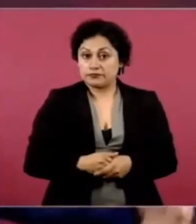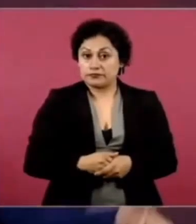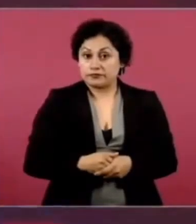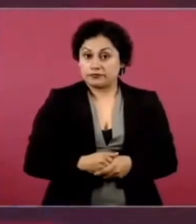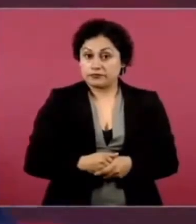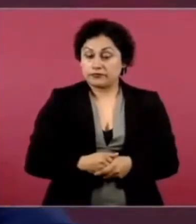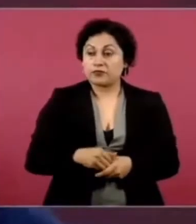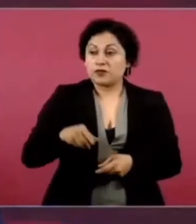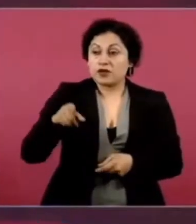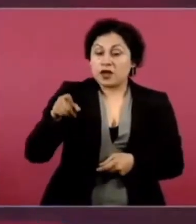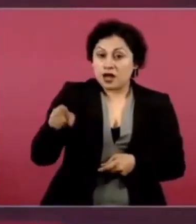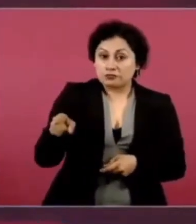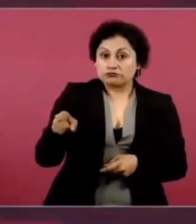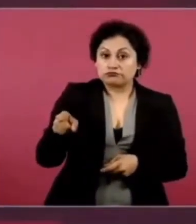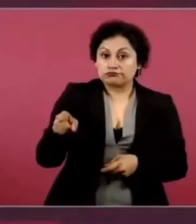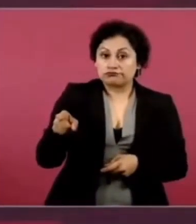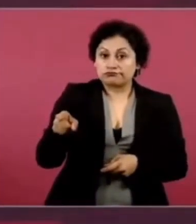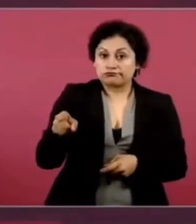Del Poder Ejecutivo.